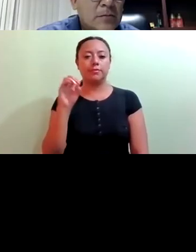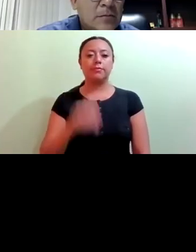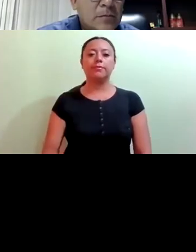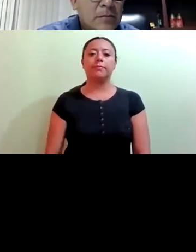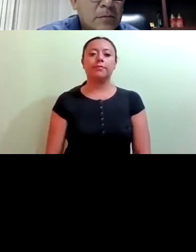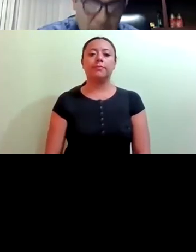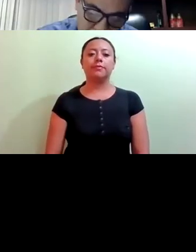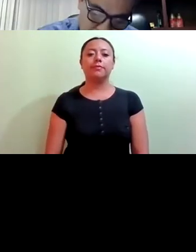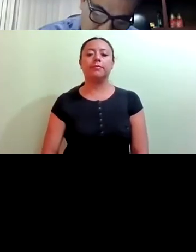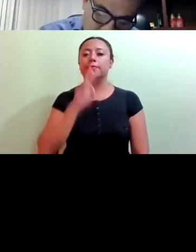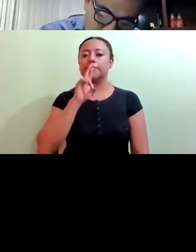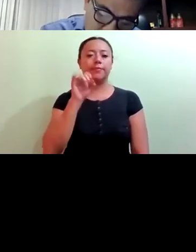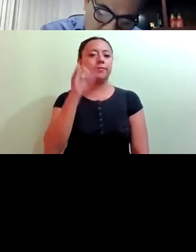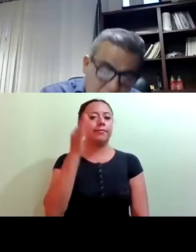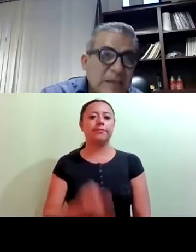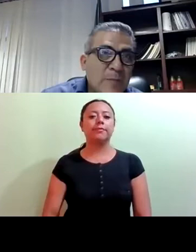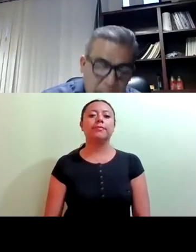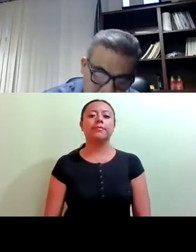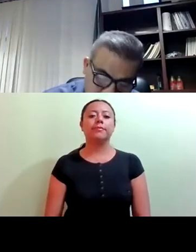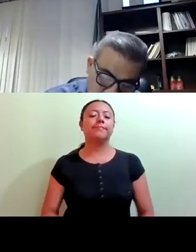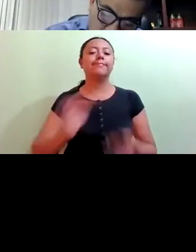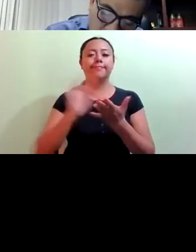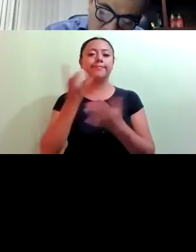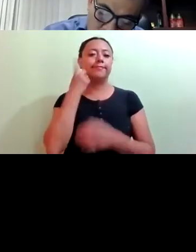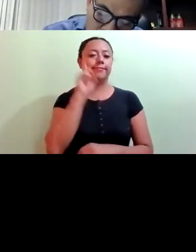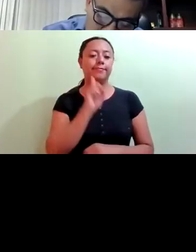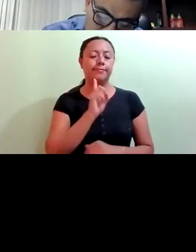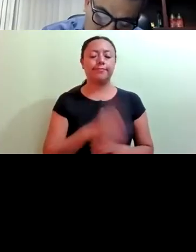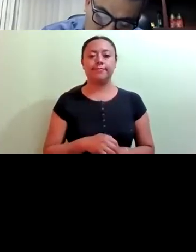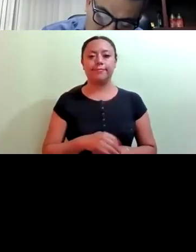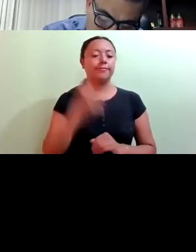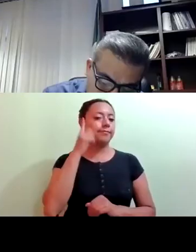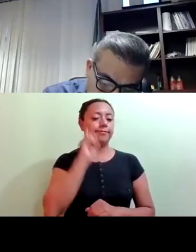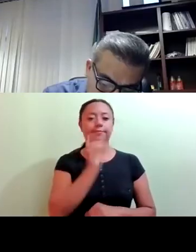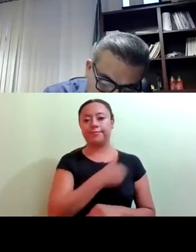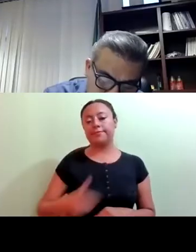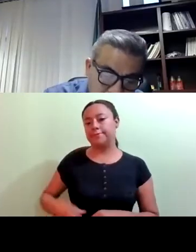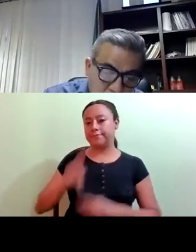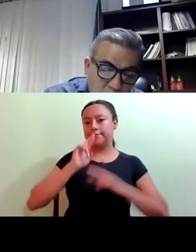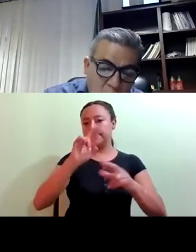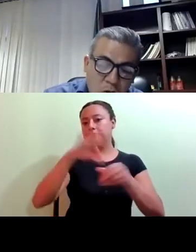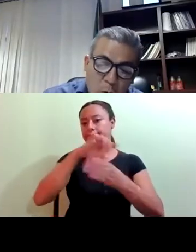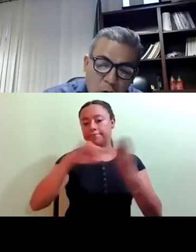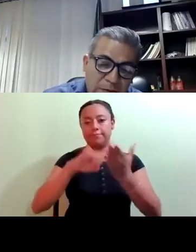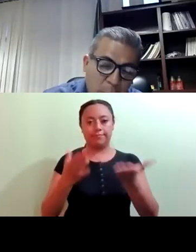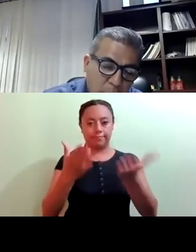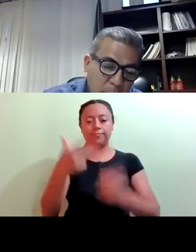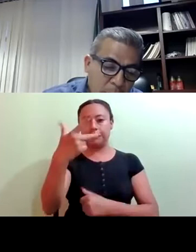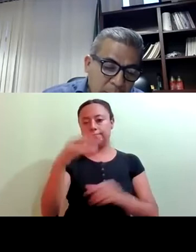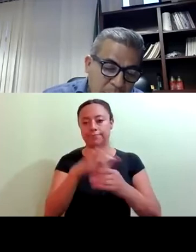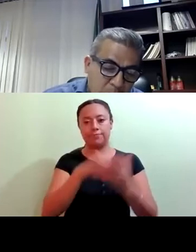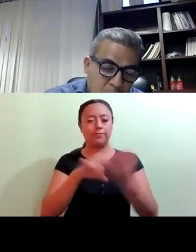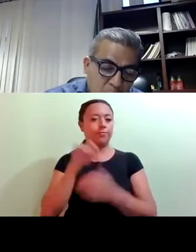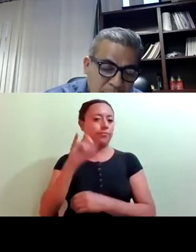Alessandra Rojo de la Vega, a favor. Gracias, diputada. Diputada Presidenta, la votación es el siguiente. Ocho votos a favor,